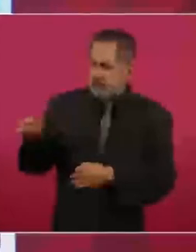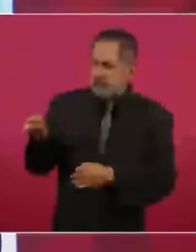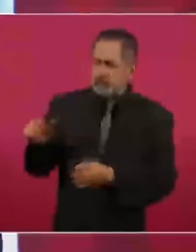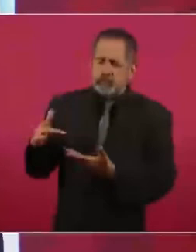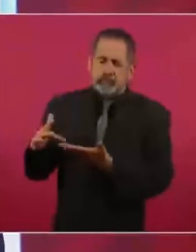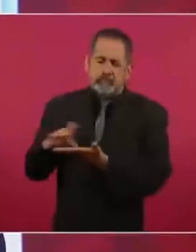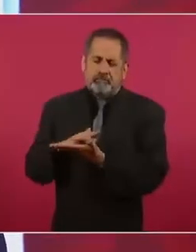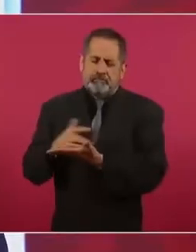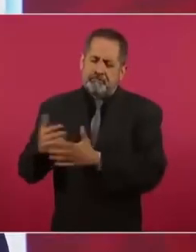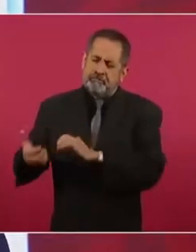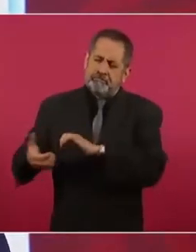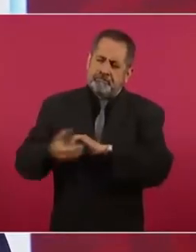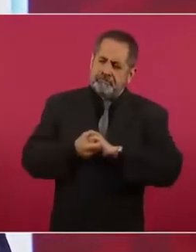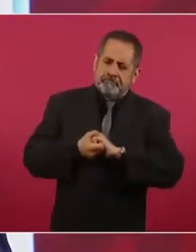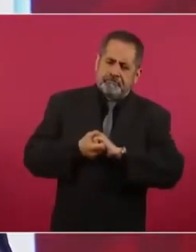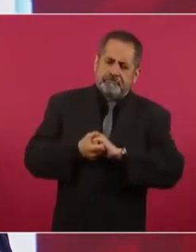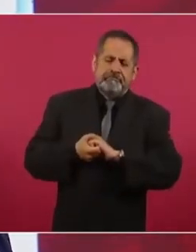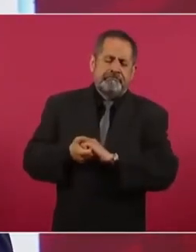solidaridad.